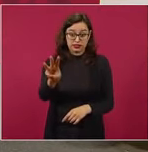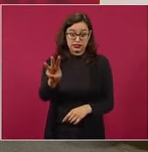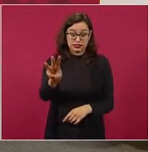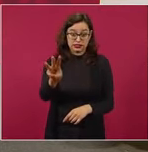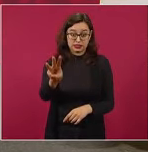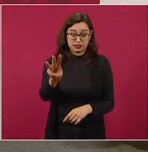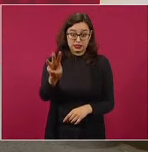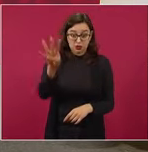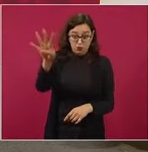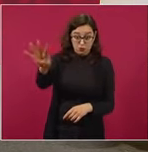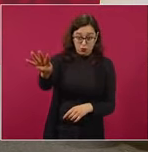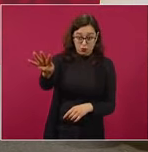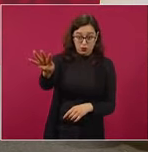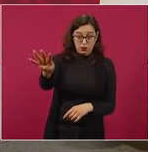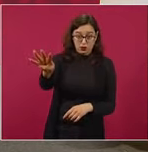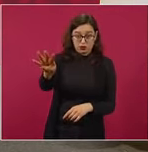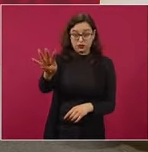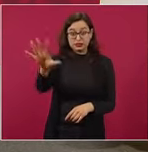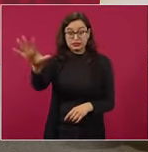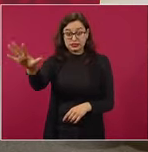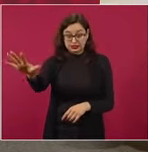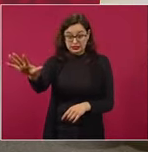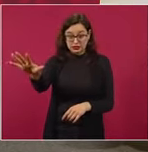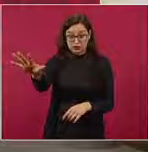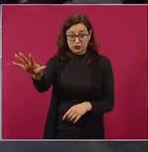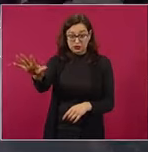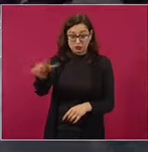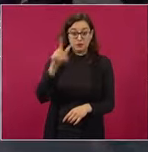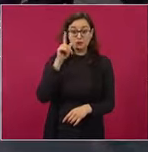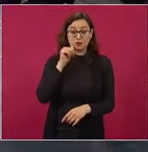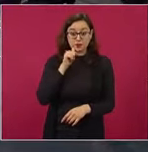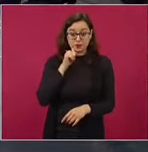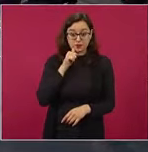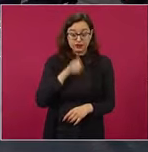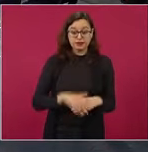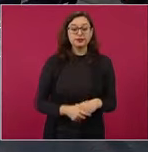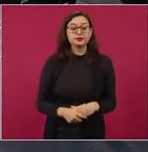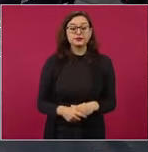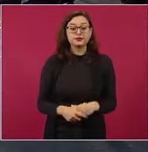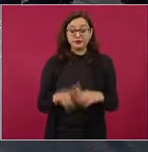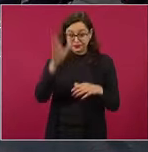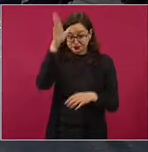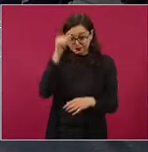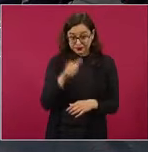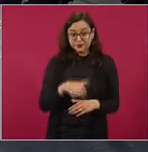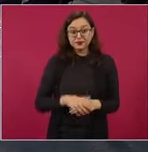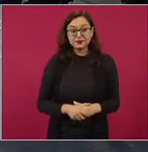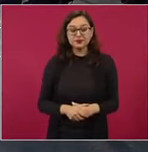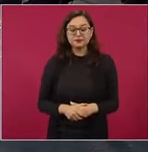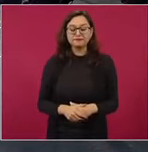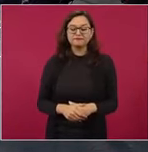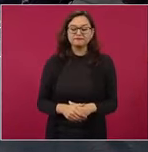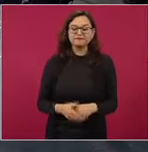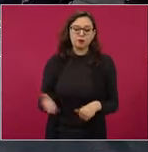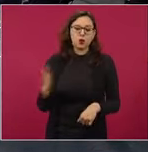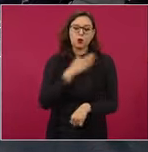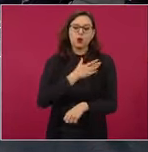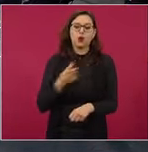el compañero cuatro y la compañera cinco, ¿de acuerdo? Que la pasen bien.